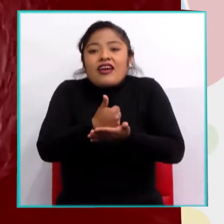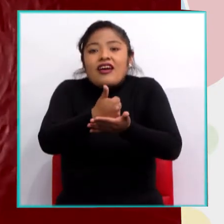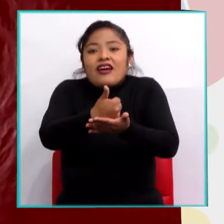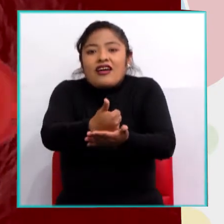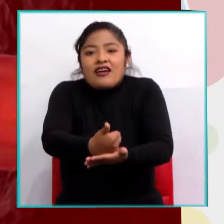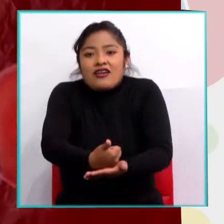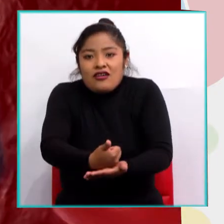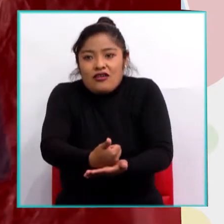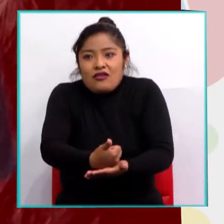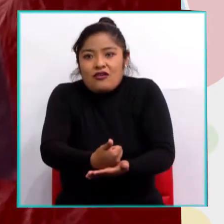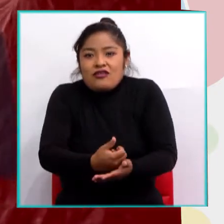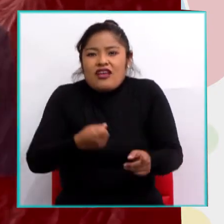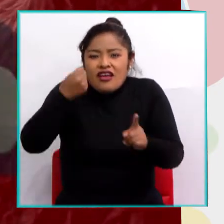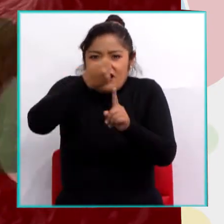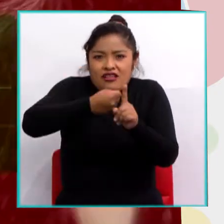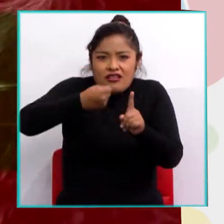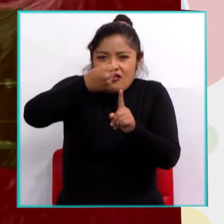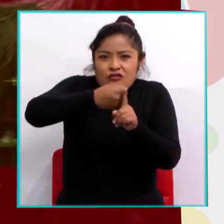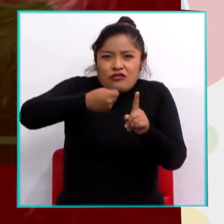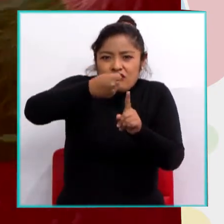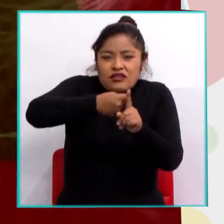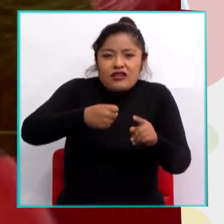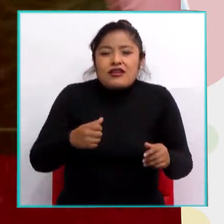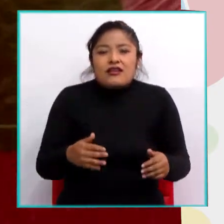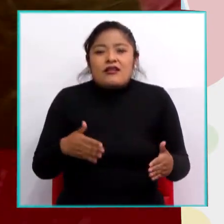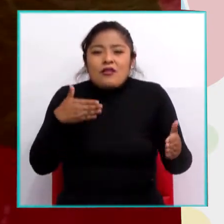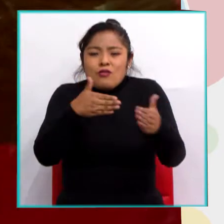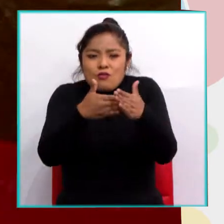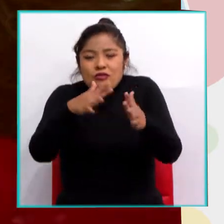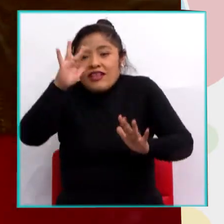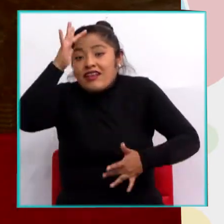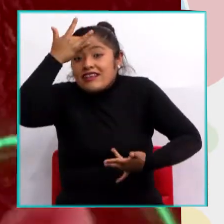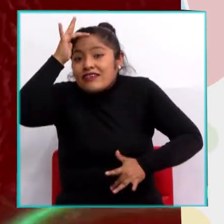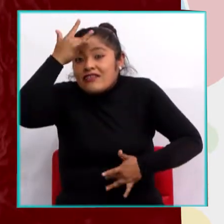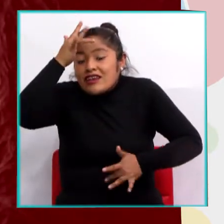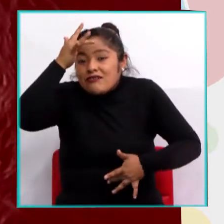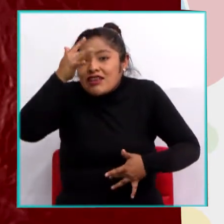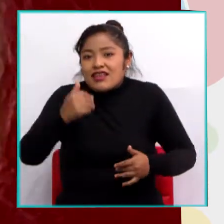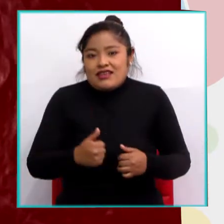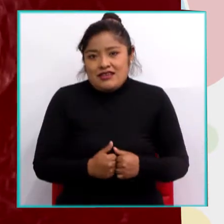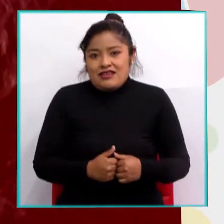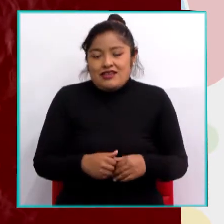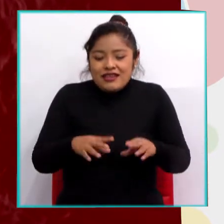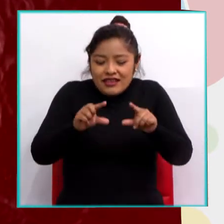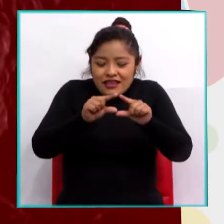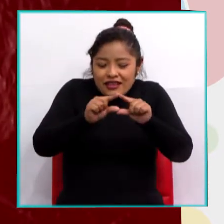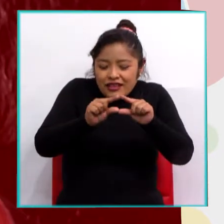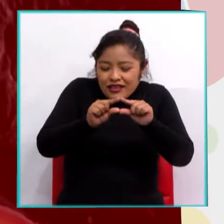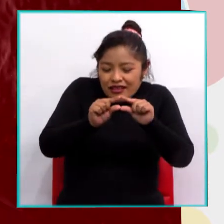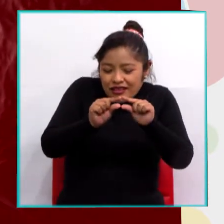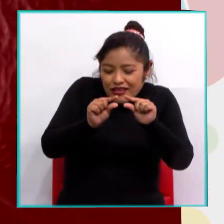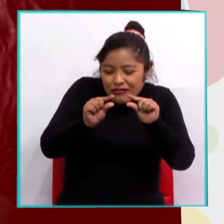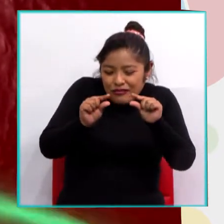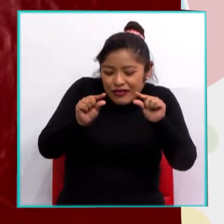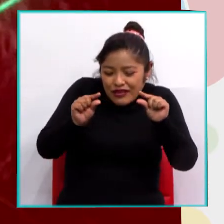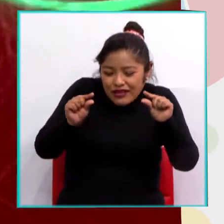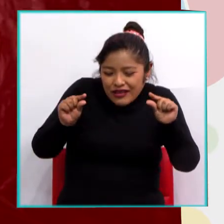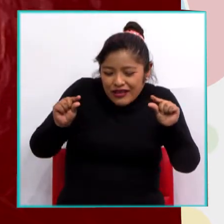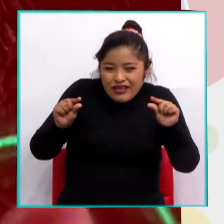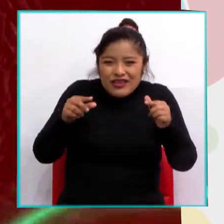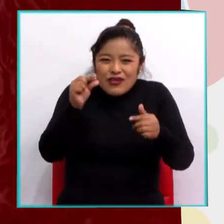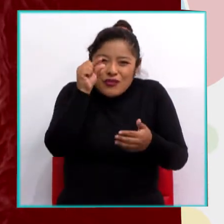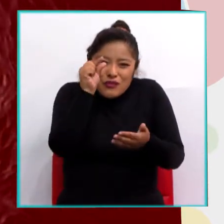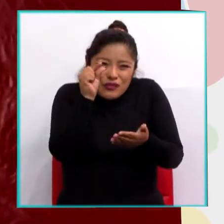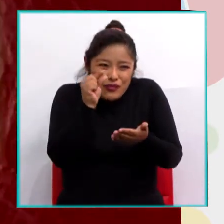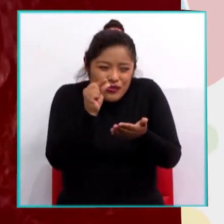infecciones y otras enfermedades. Las plaquetas van a ser fragmentos pequeños